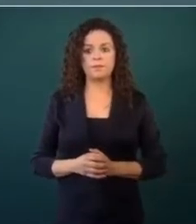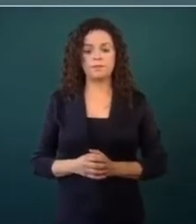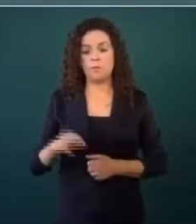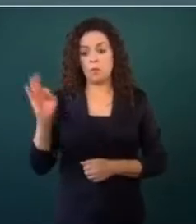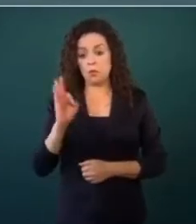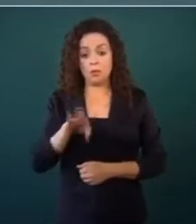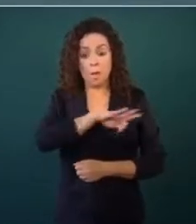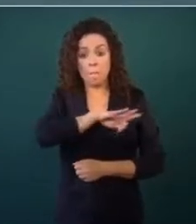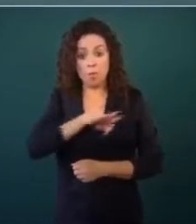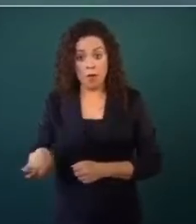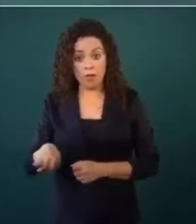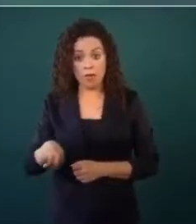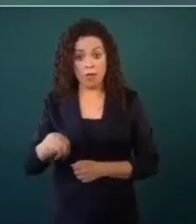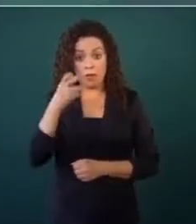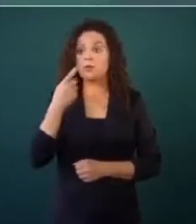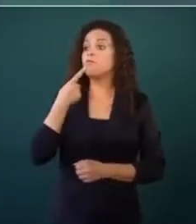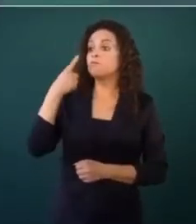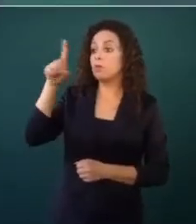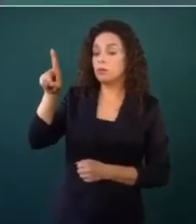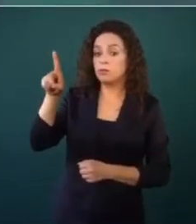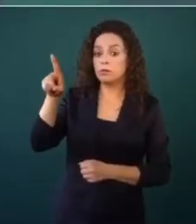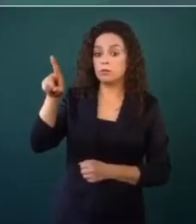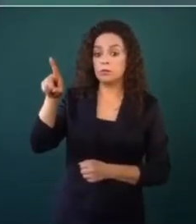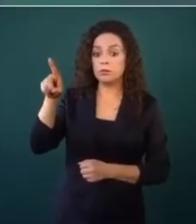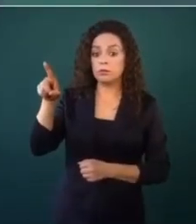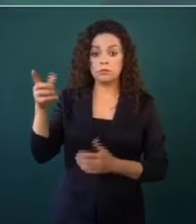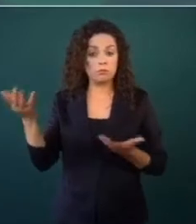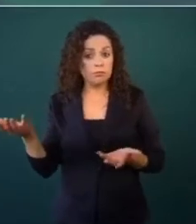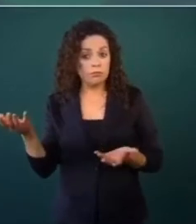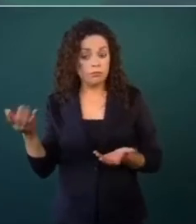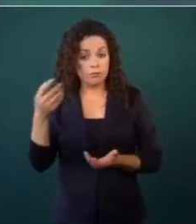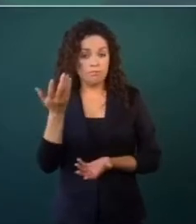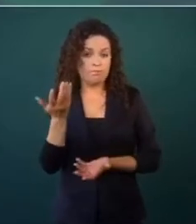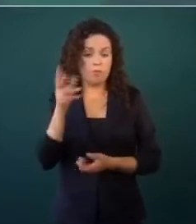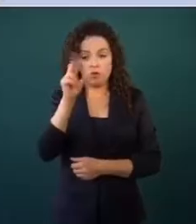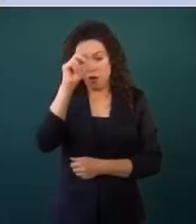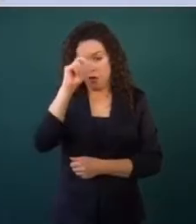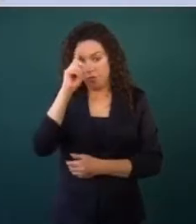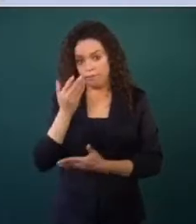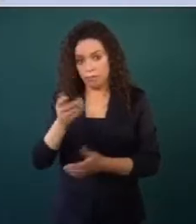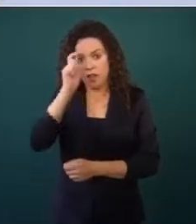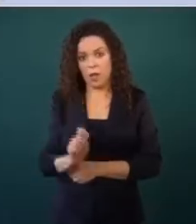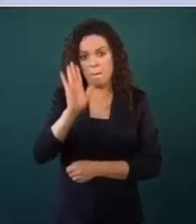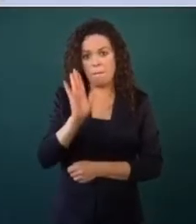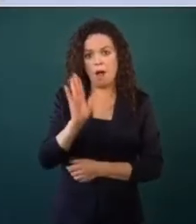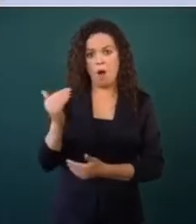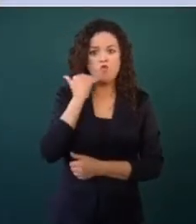delito, desde luego no es recomendable torcer la ley.